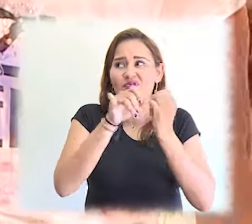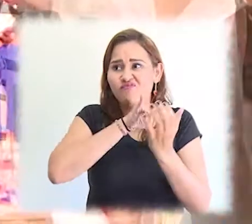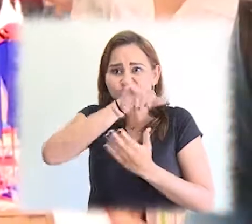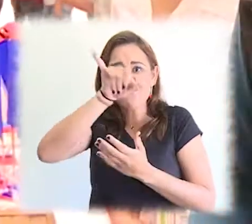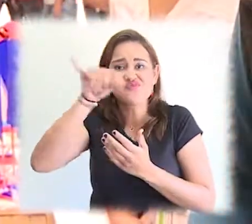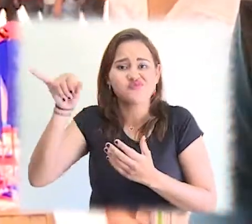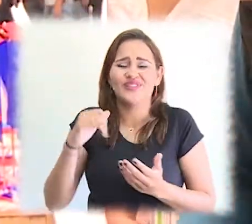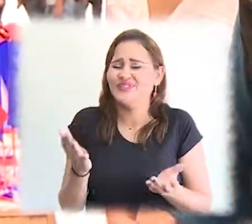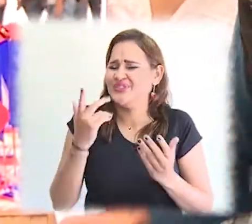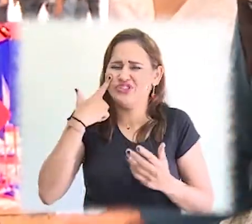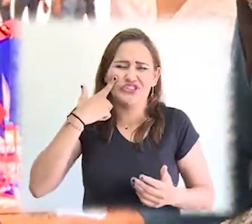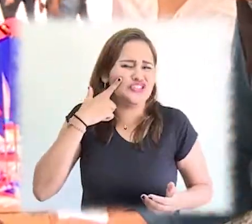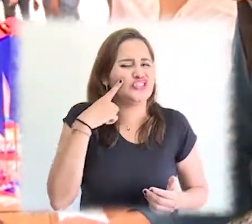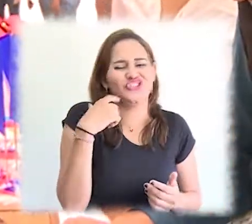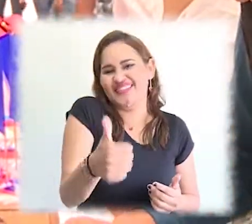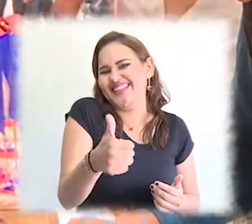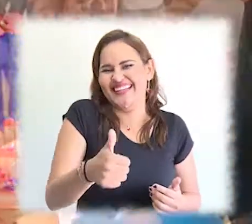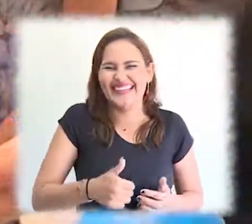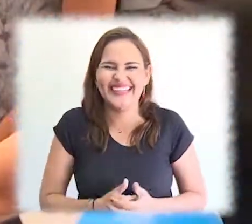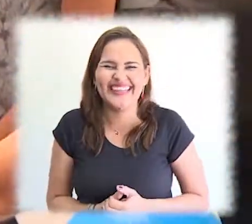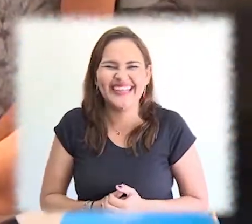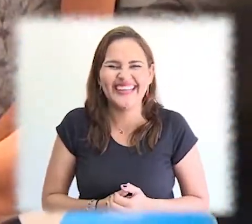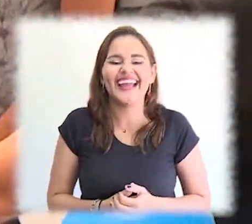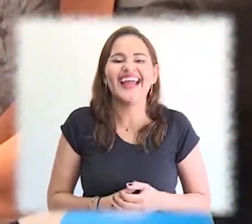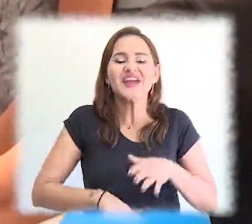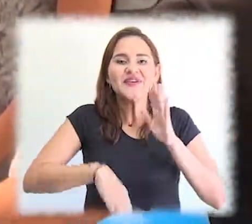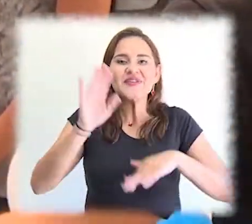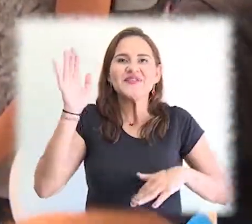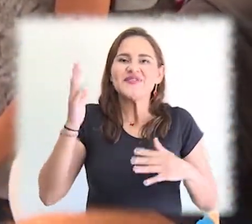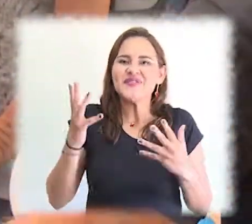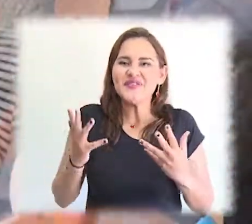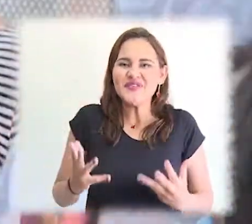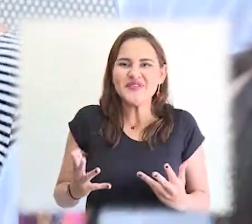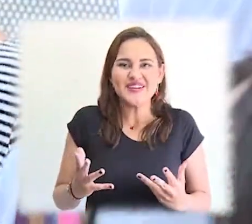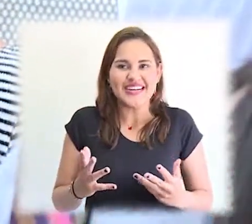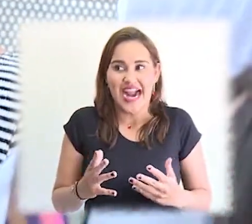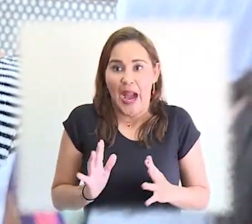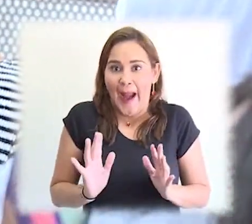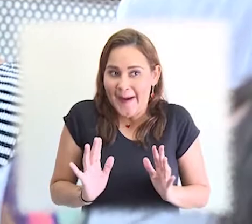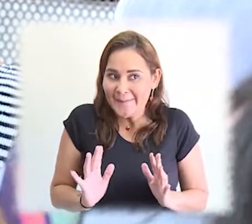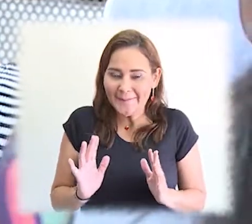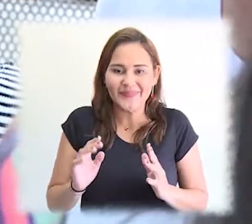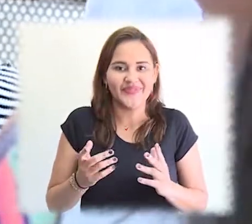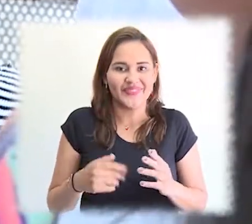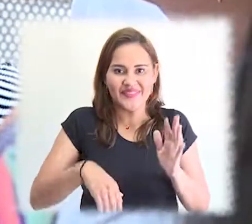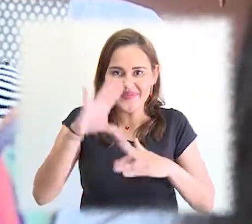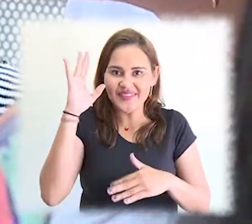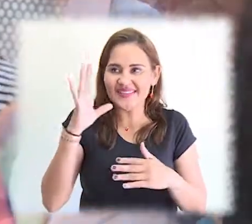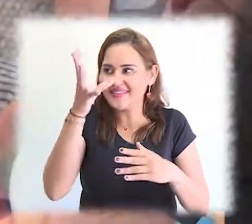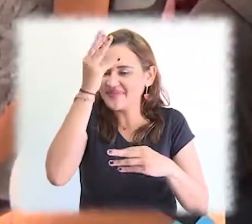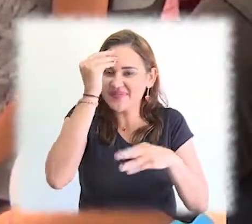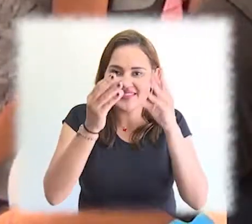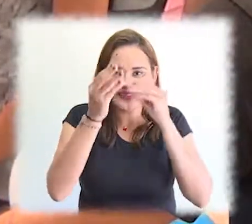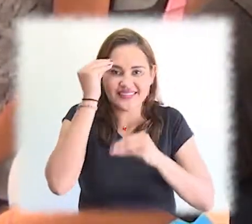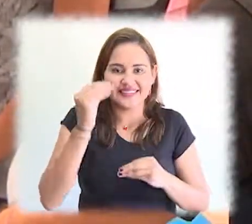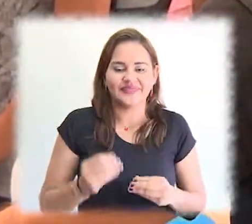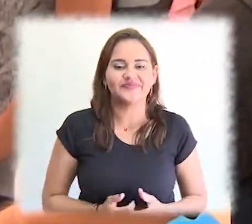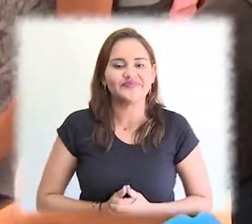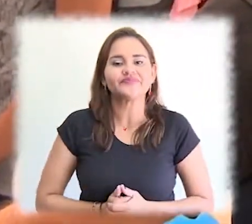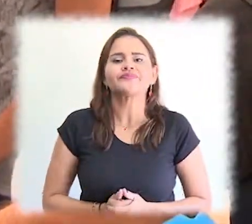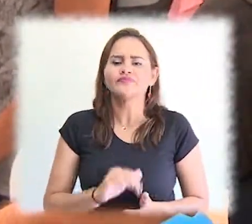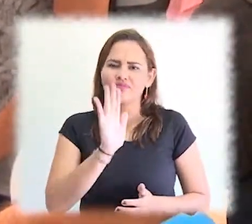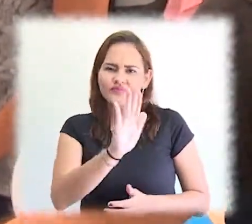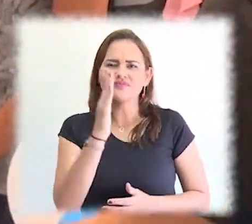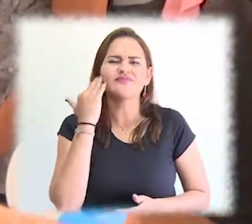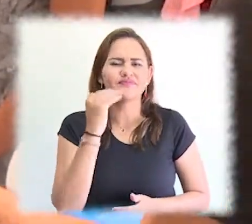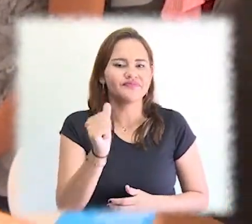Yo invito a todo el mundo a hacer una cosa como eso. Para mí es súper chévere, no sé si se dice.